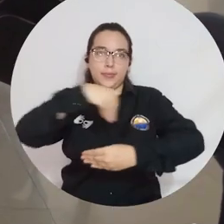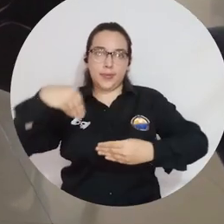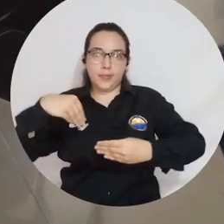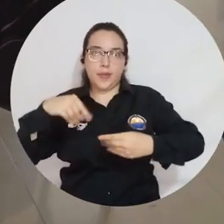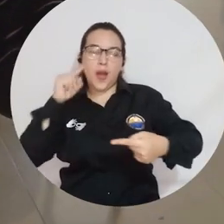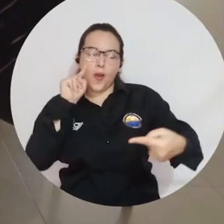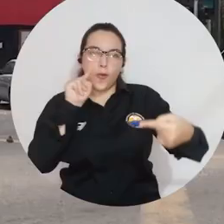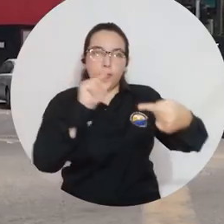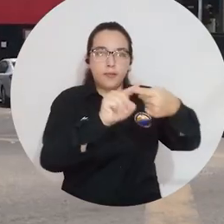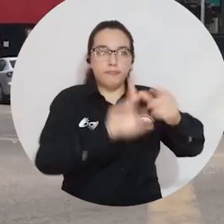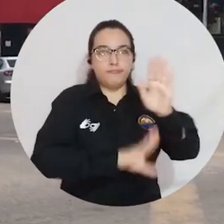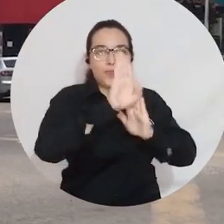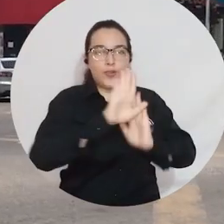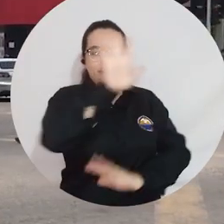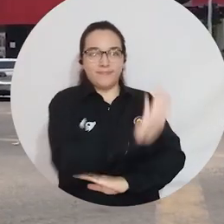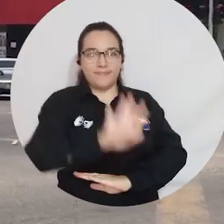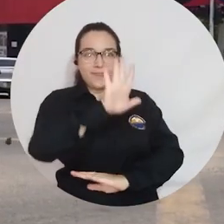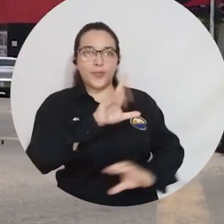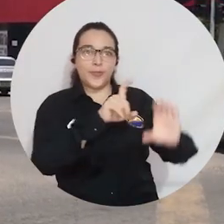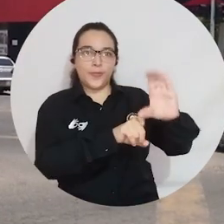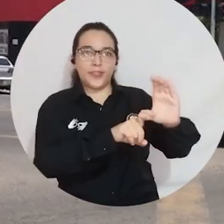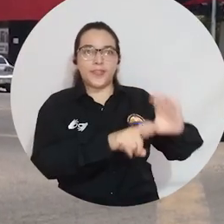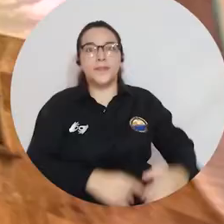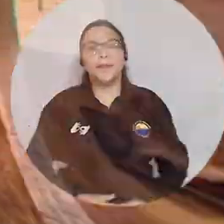para lograr el desarrollo en ese territorio.